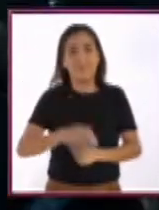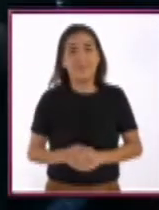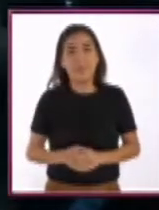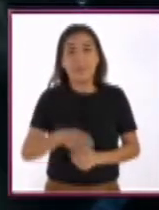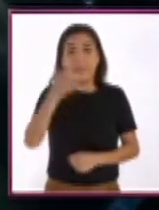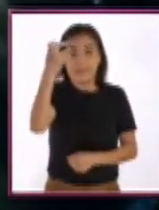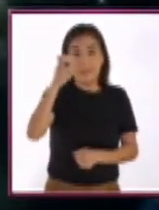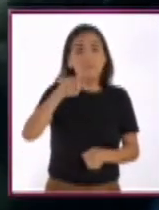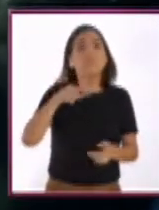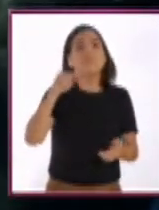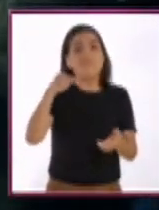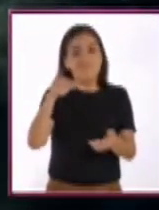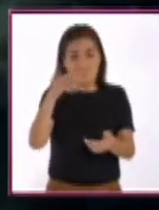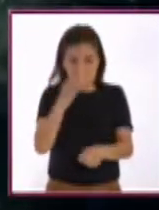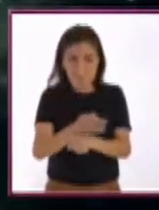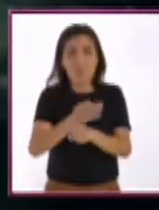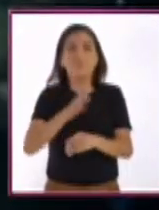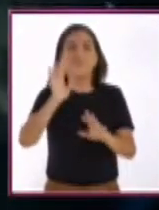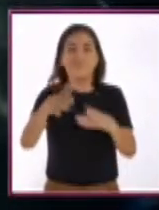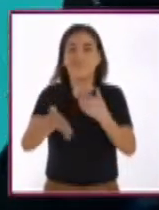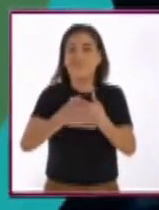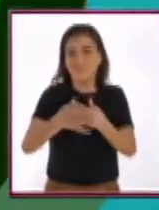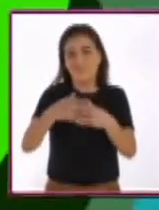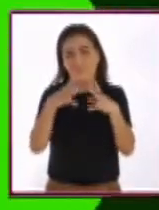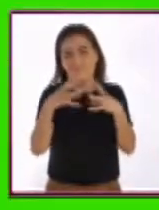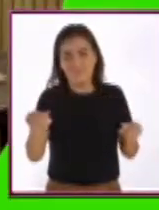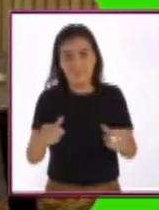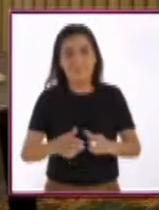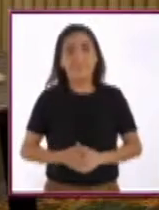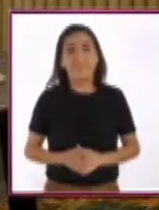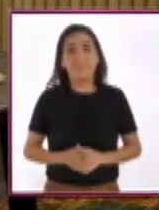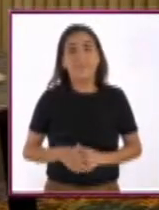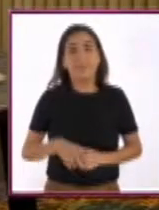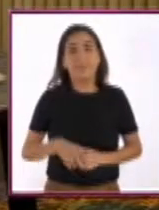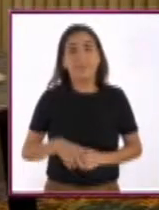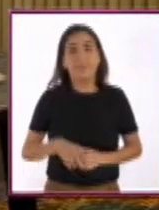otra en Indonesia. Ambas se encuentran en peligro de extinción.